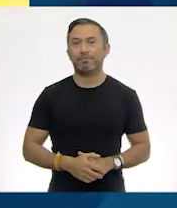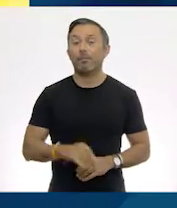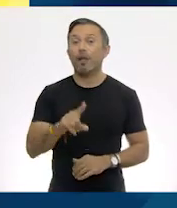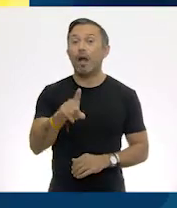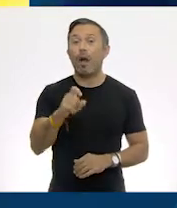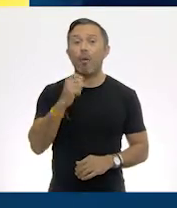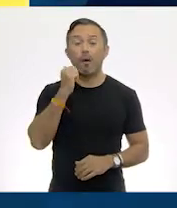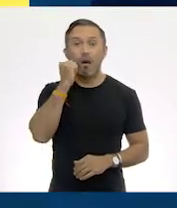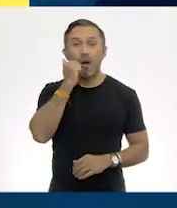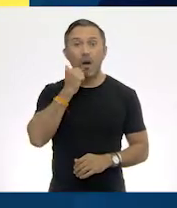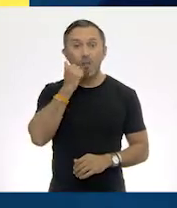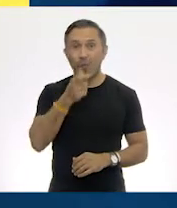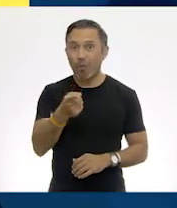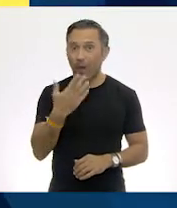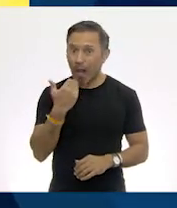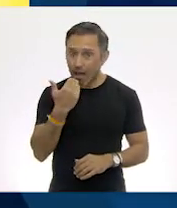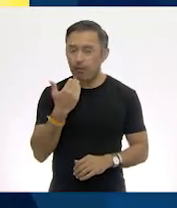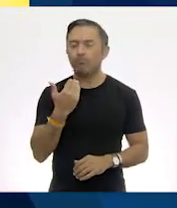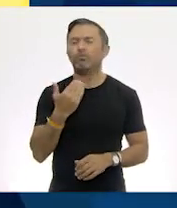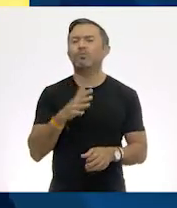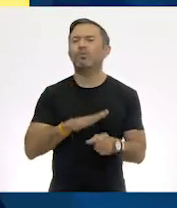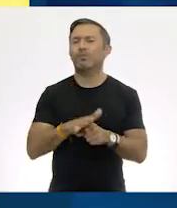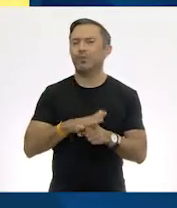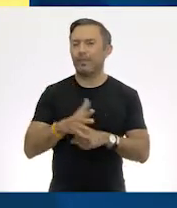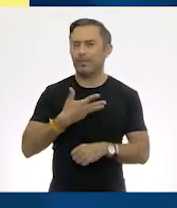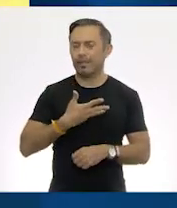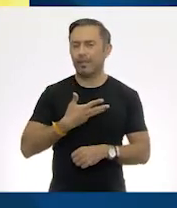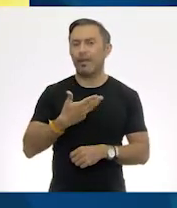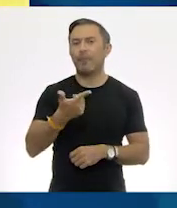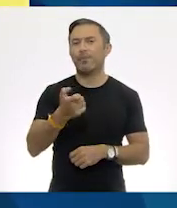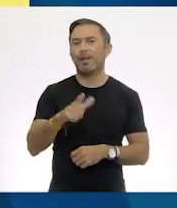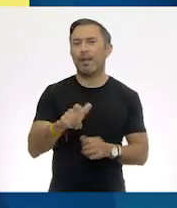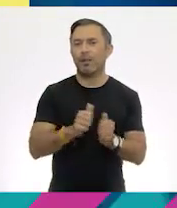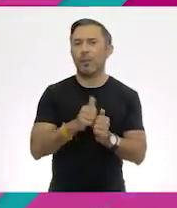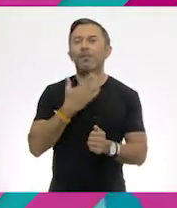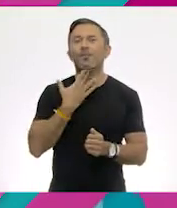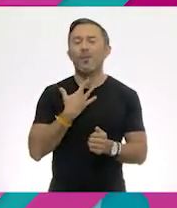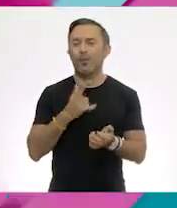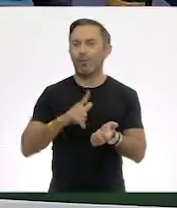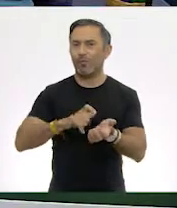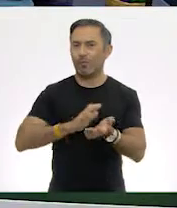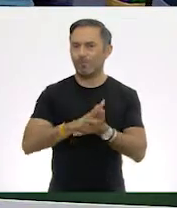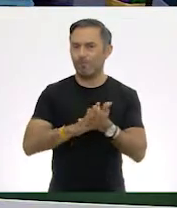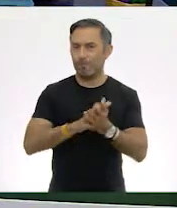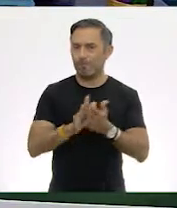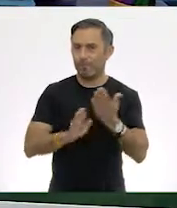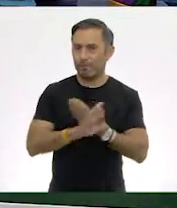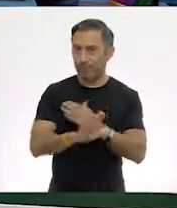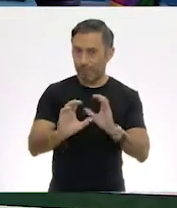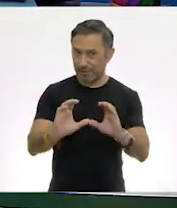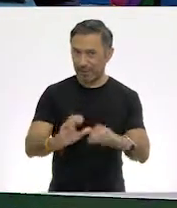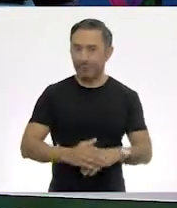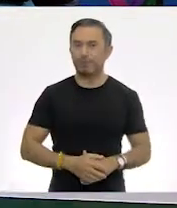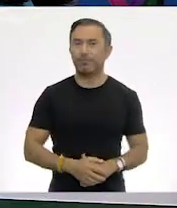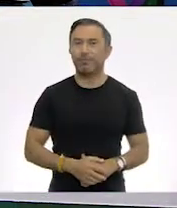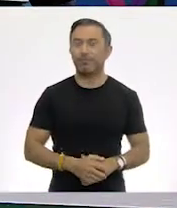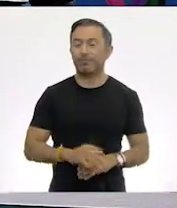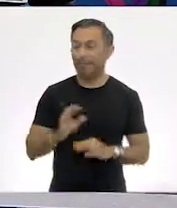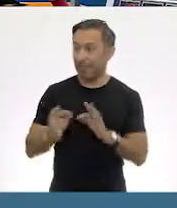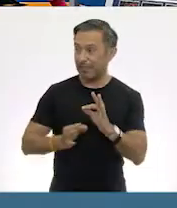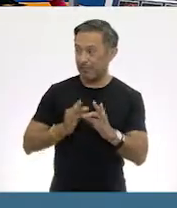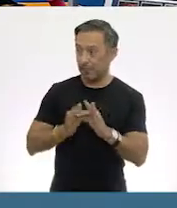jabón, usa desinfectantes a base de alcohol. ¡Cuídate! ¡Listo! Pero, Ton,